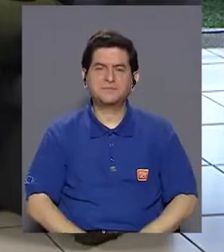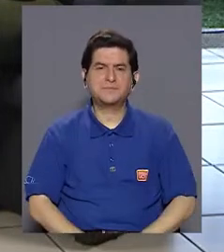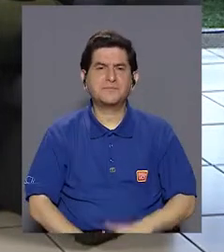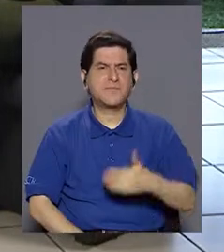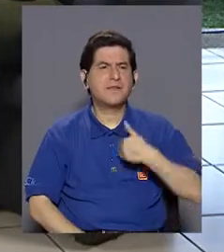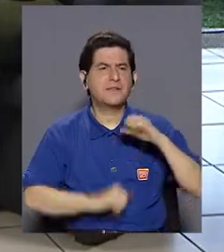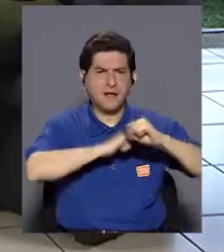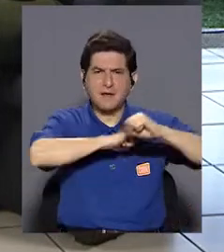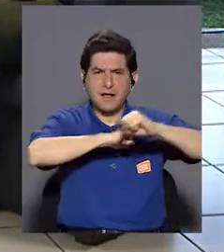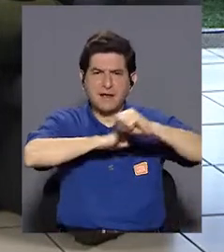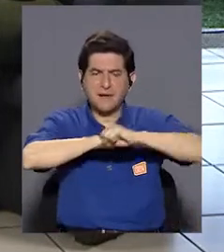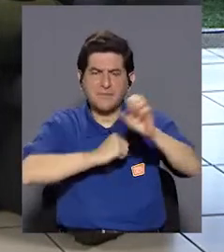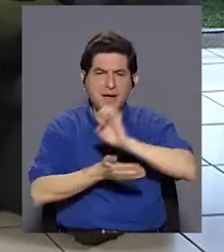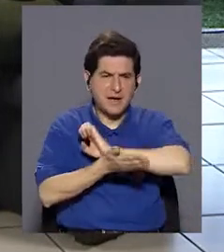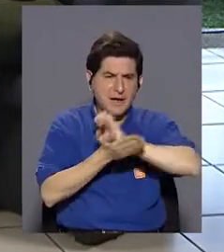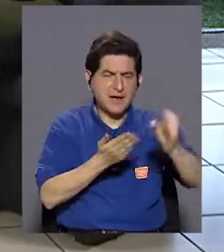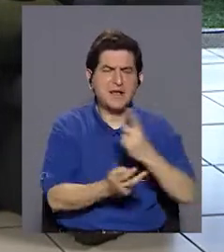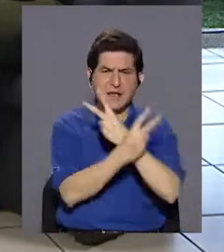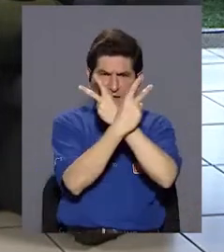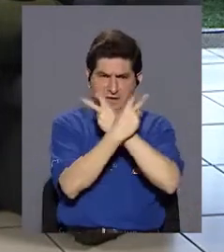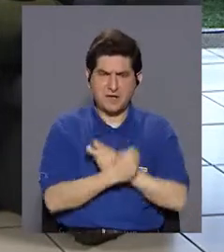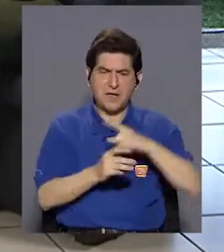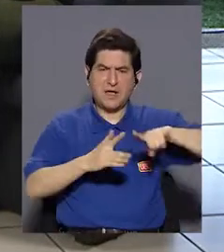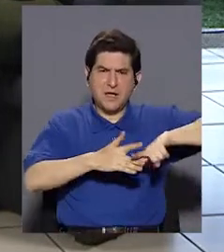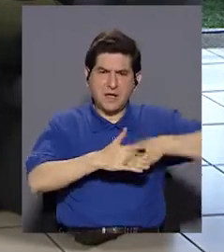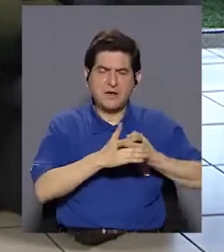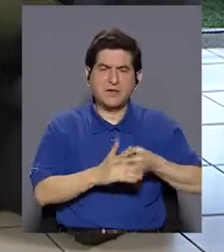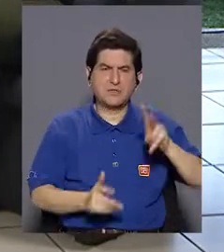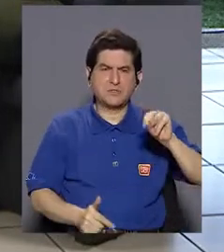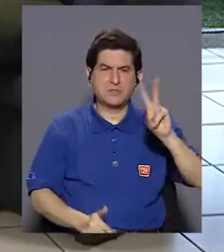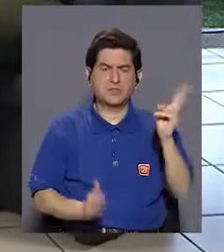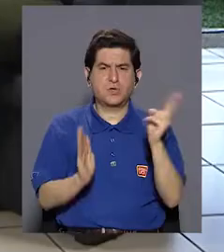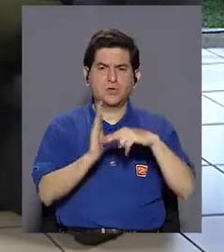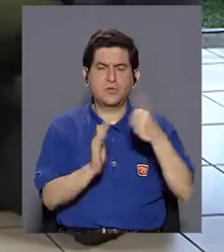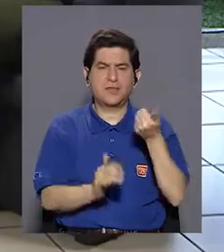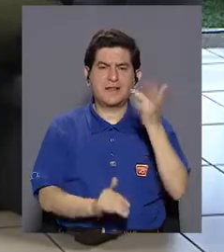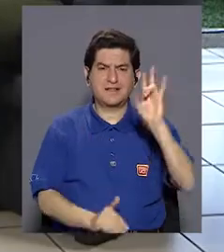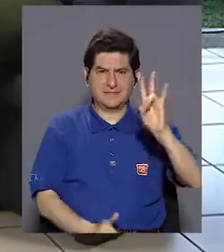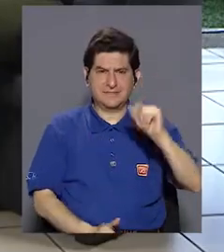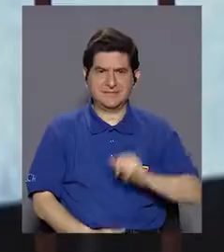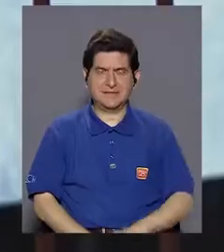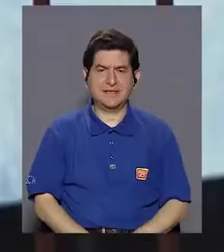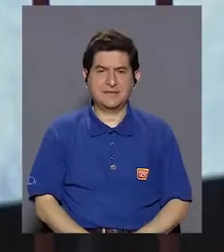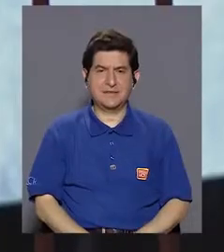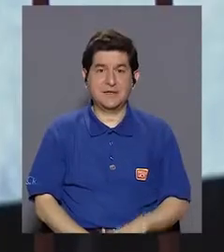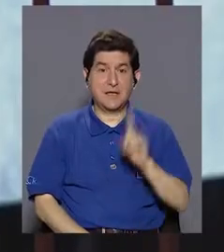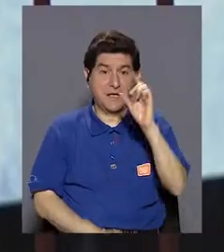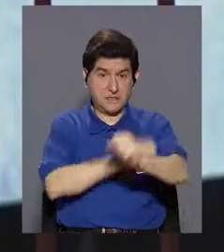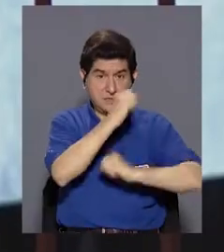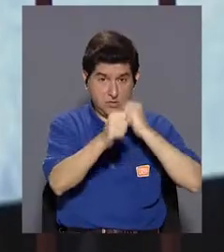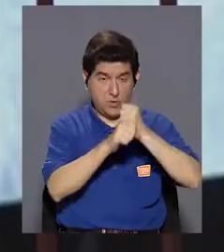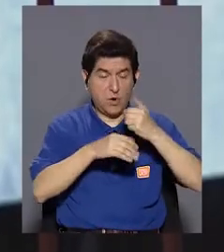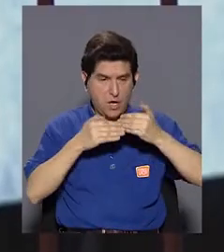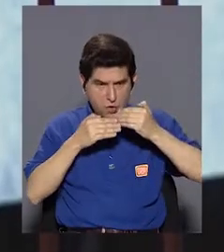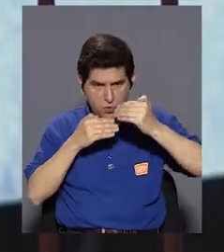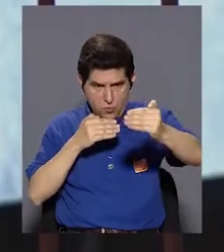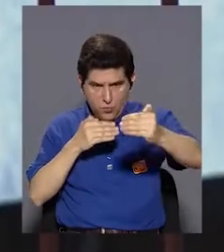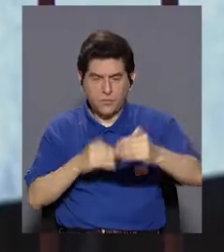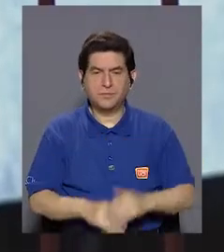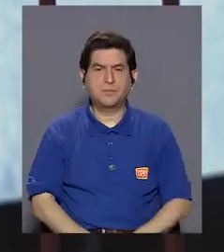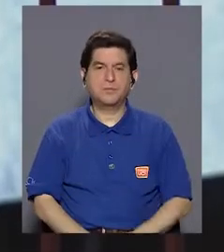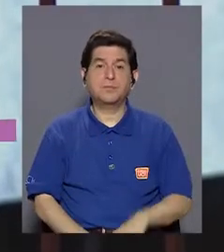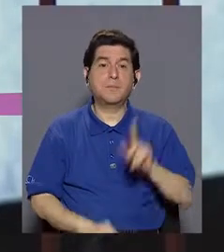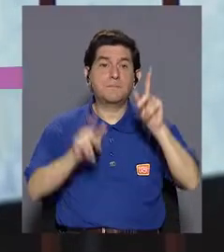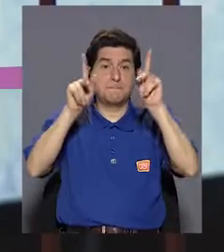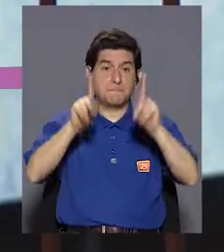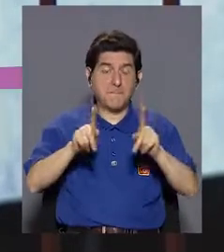tenemos una campaña de prevención de intoxicaciones, que inició en noviembre del 2017, va a durar un año, y si